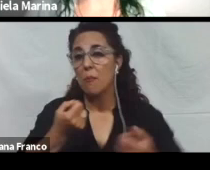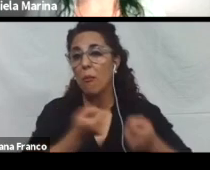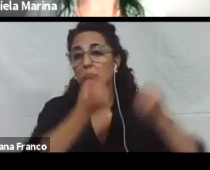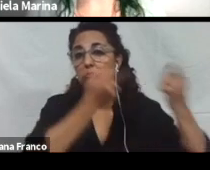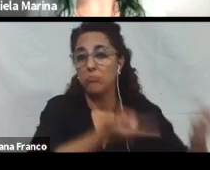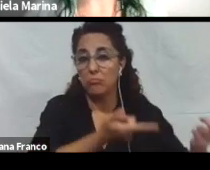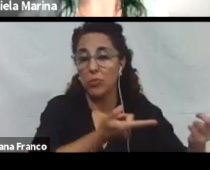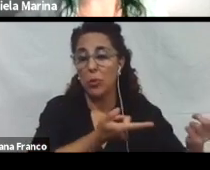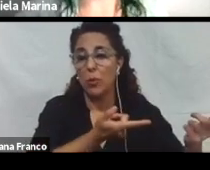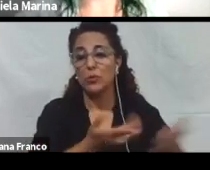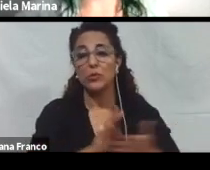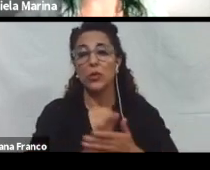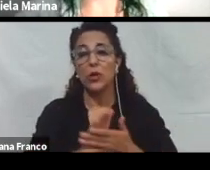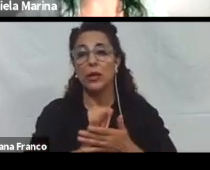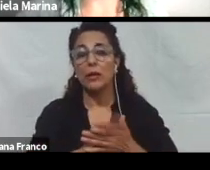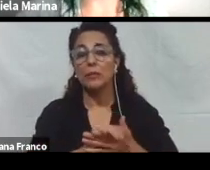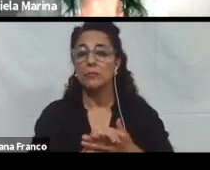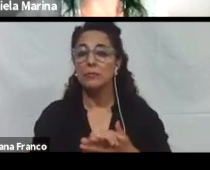formas de implicación.